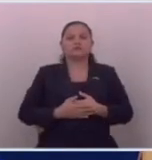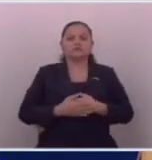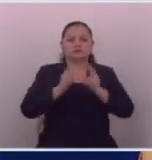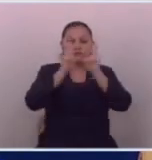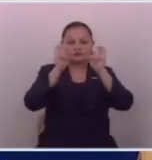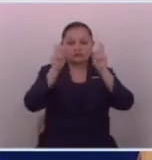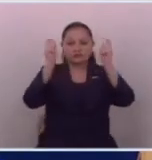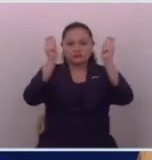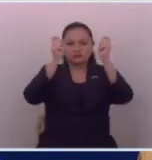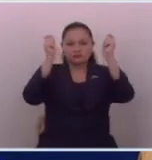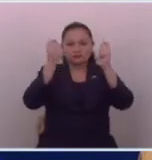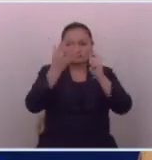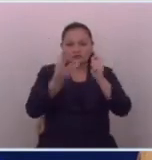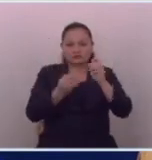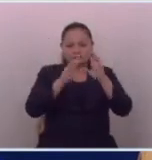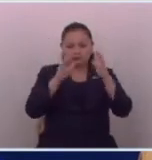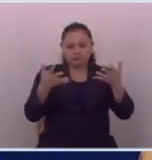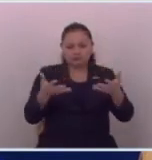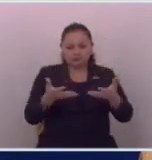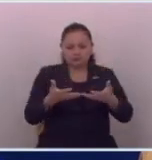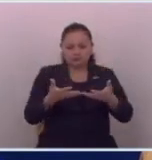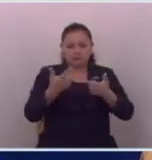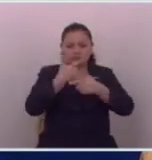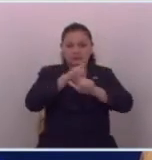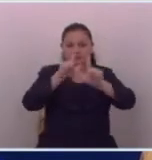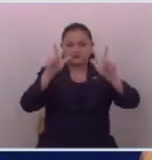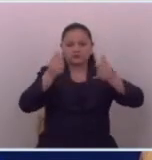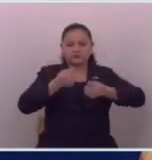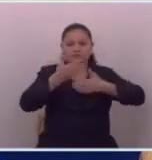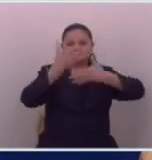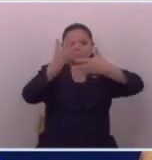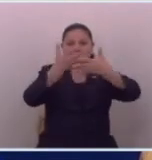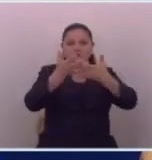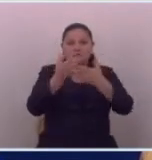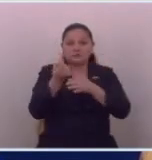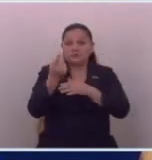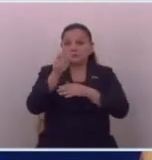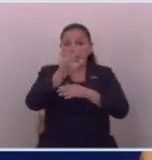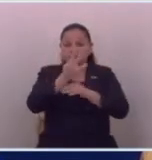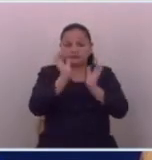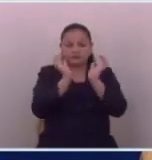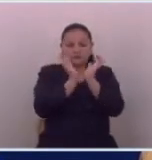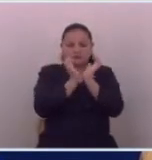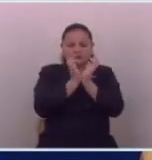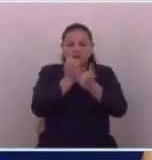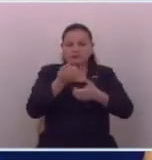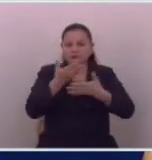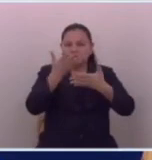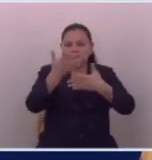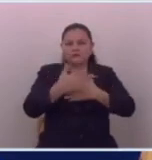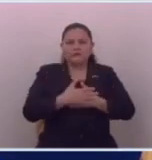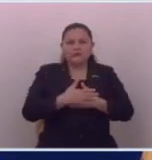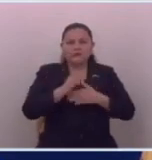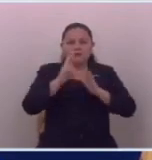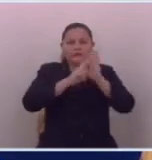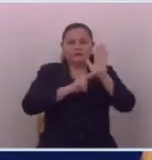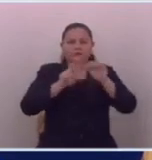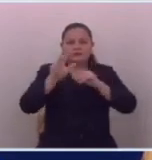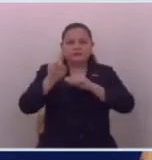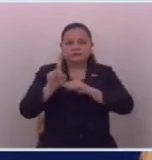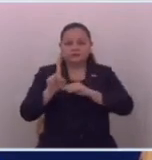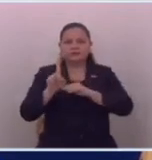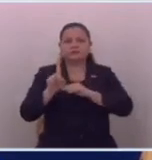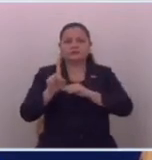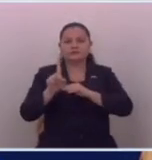el marco de la celebración del Día Mundial de la Libertad de Prensa, este próximo 3 de mayo expresa Romanos 1.